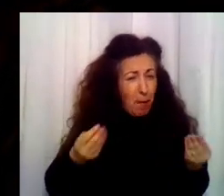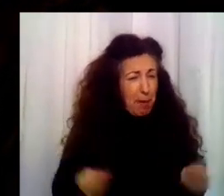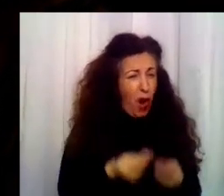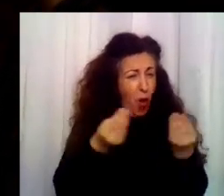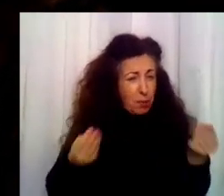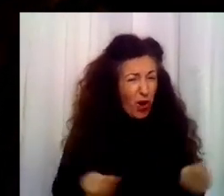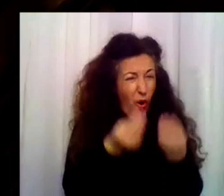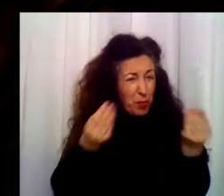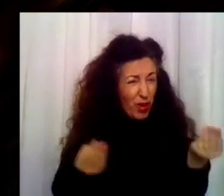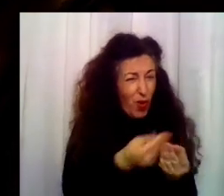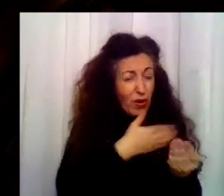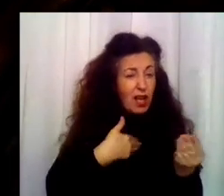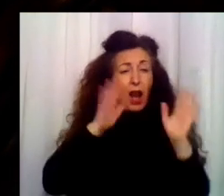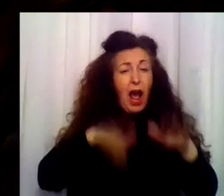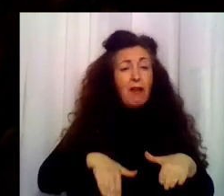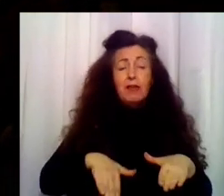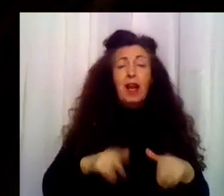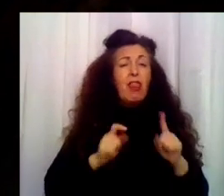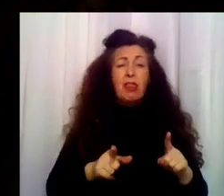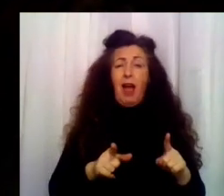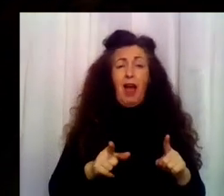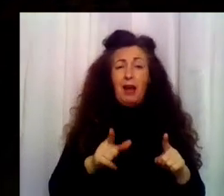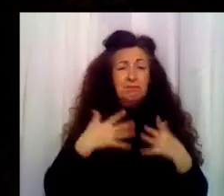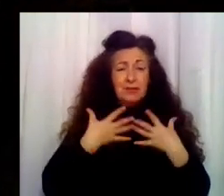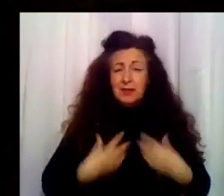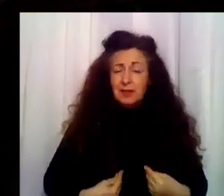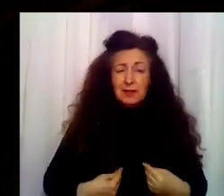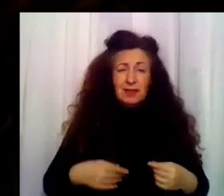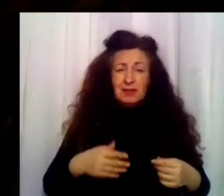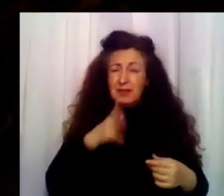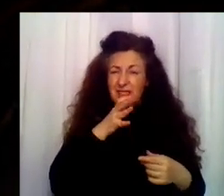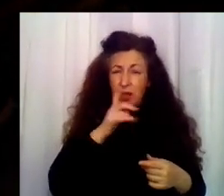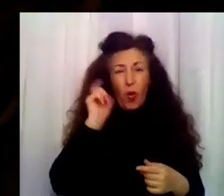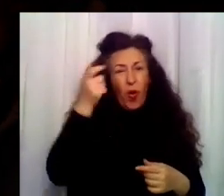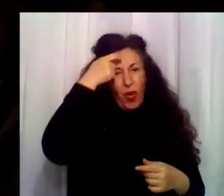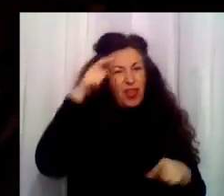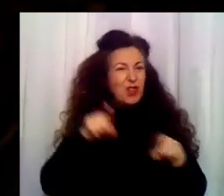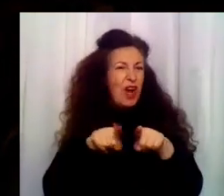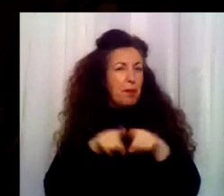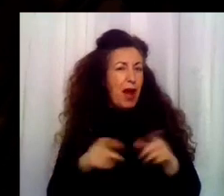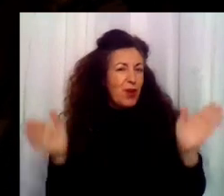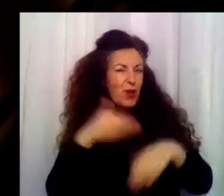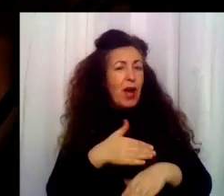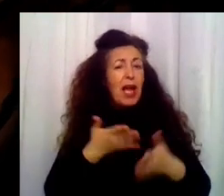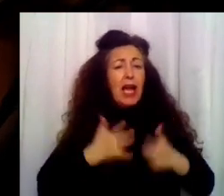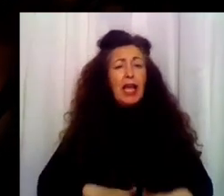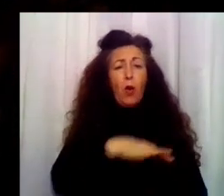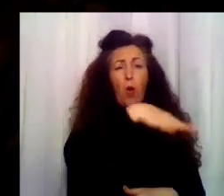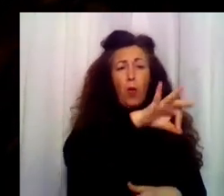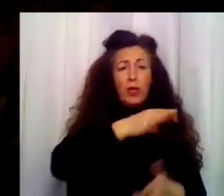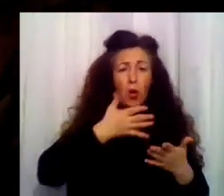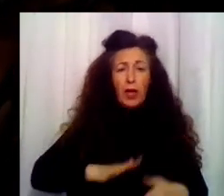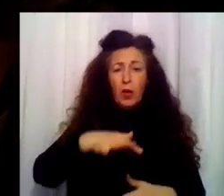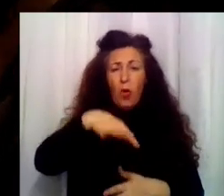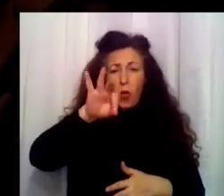hijos, les estamos amargando el presente. Fíjese, el concepto de hermanos se ha perdido. Vivimos en un mundo de hijos únicos que están